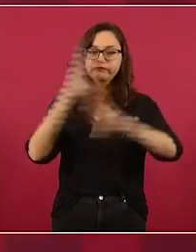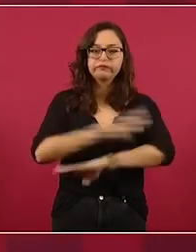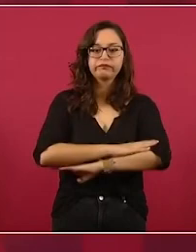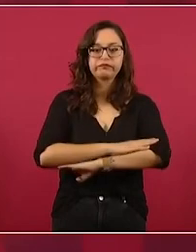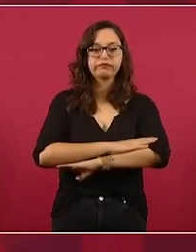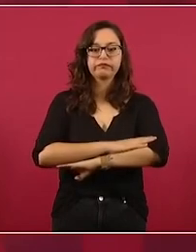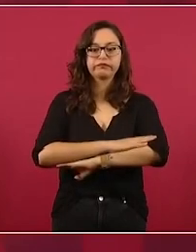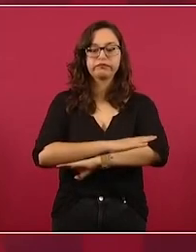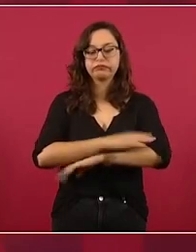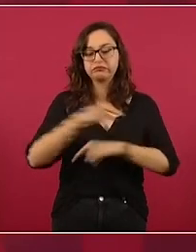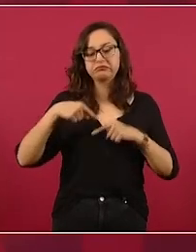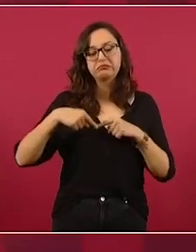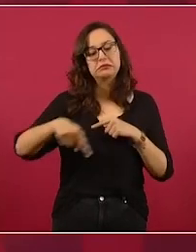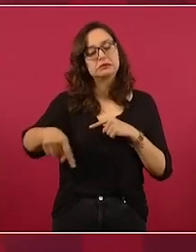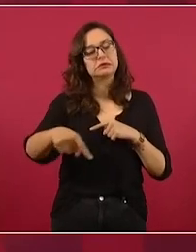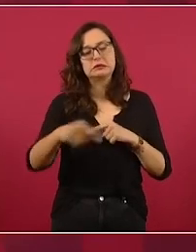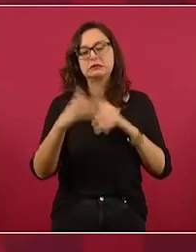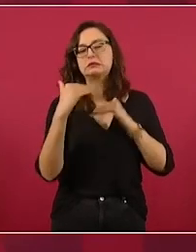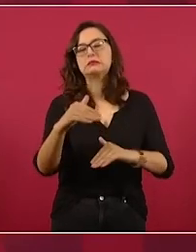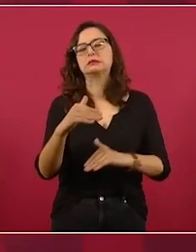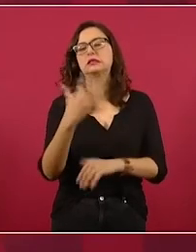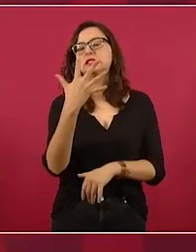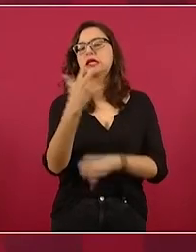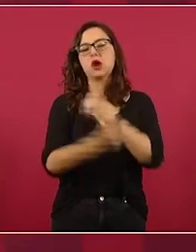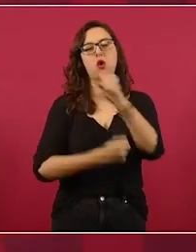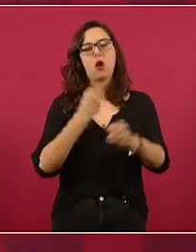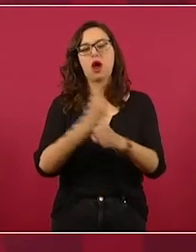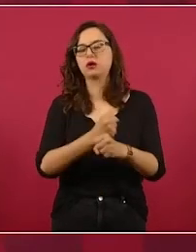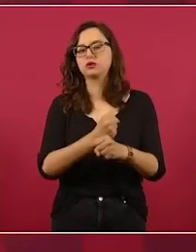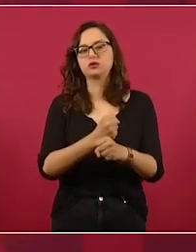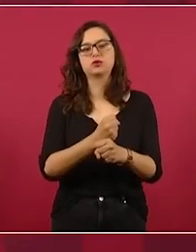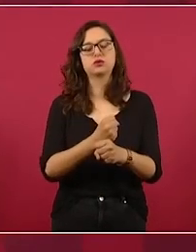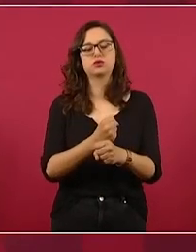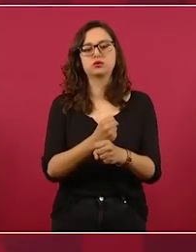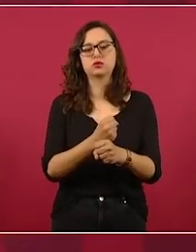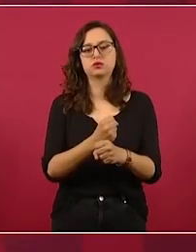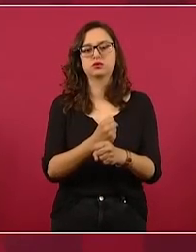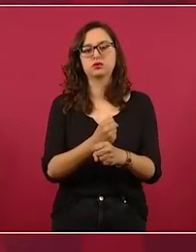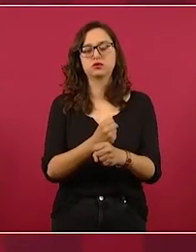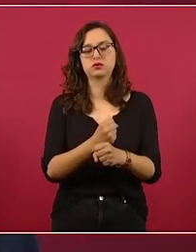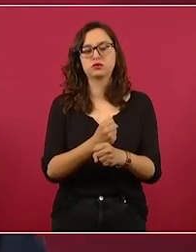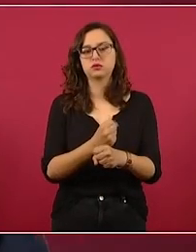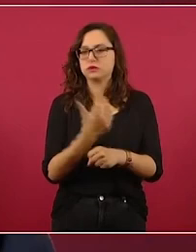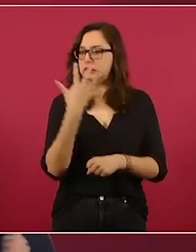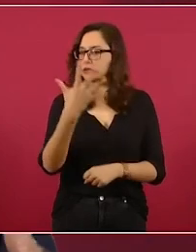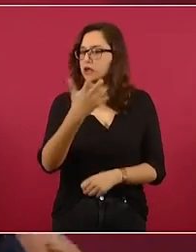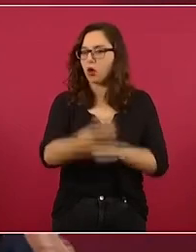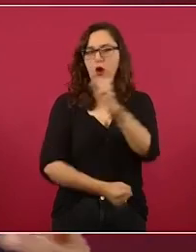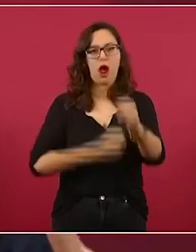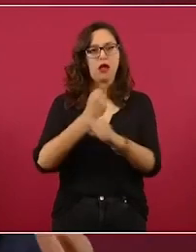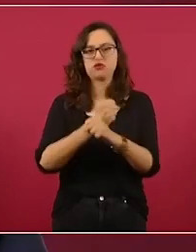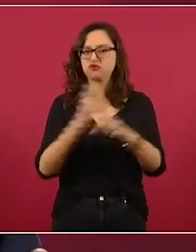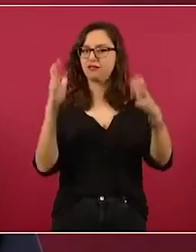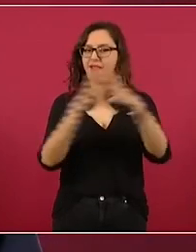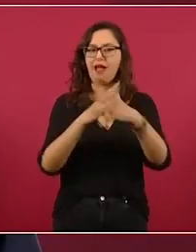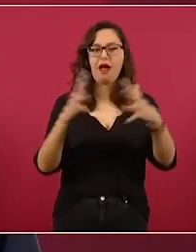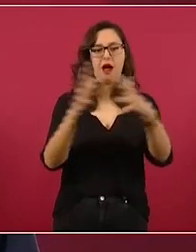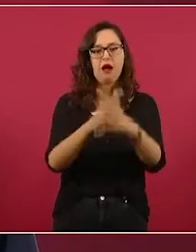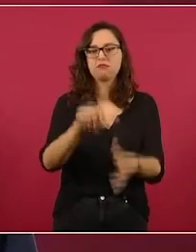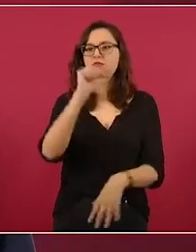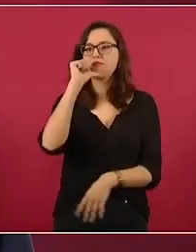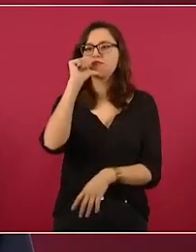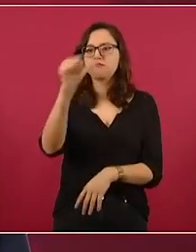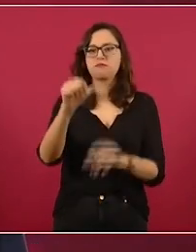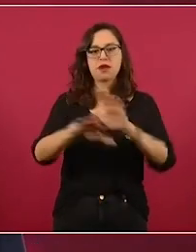de cuando menos cinco años, para que los gobiernos de todo